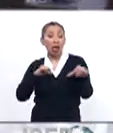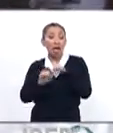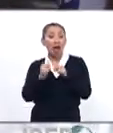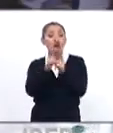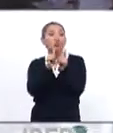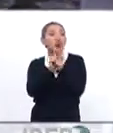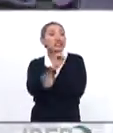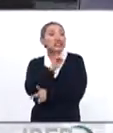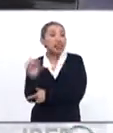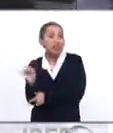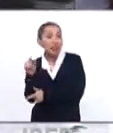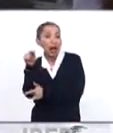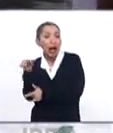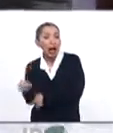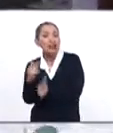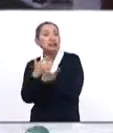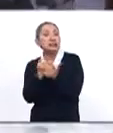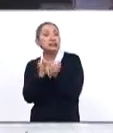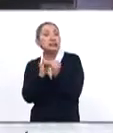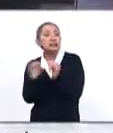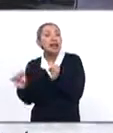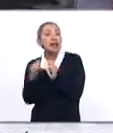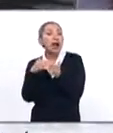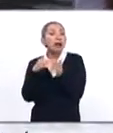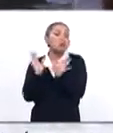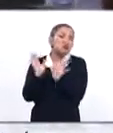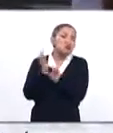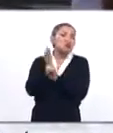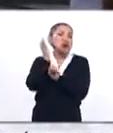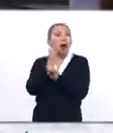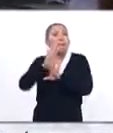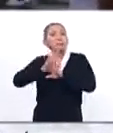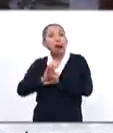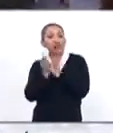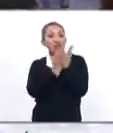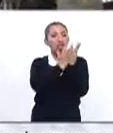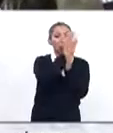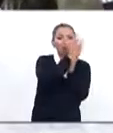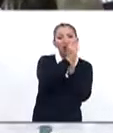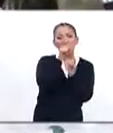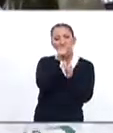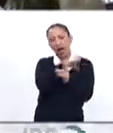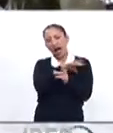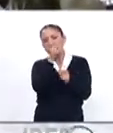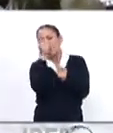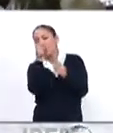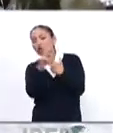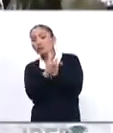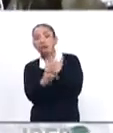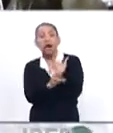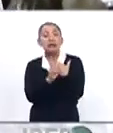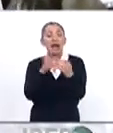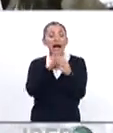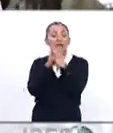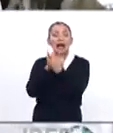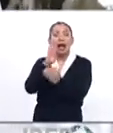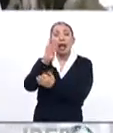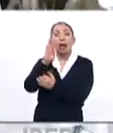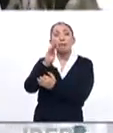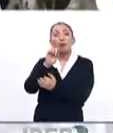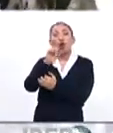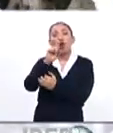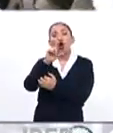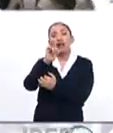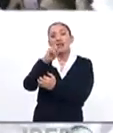izquierda, tanto izquierda moderada como izquierda más extrema, contando ahí también los países de la alianza bonibariana.